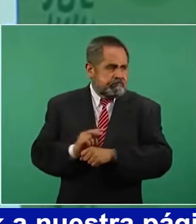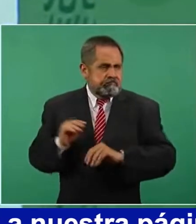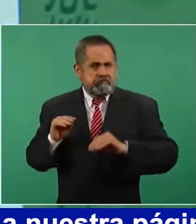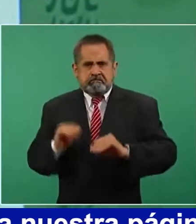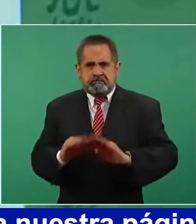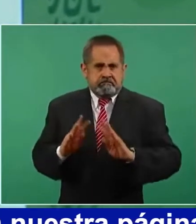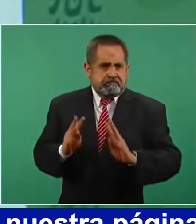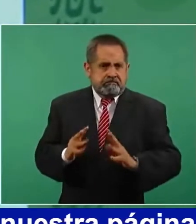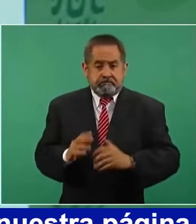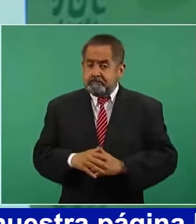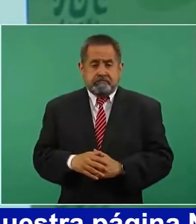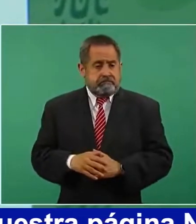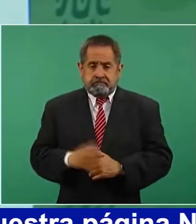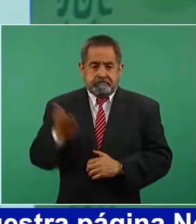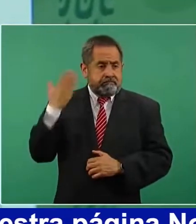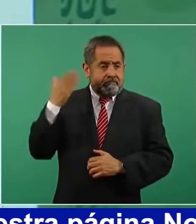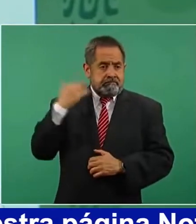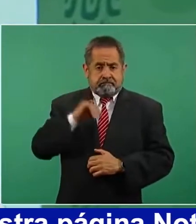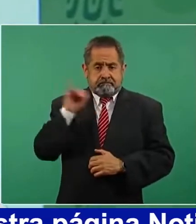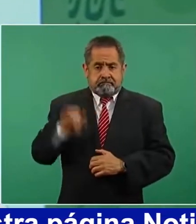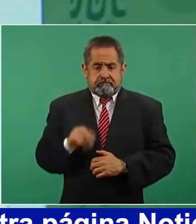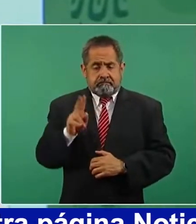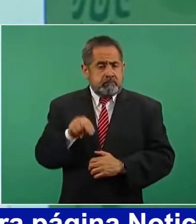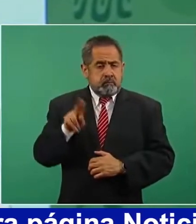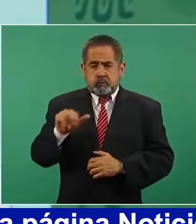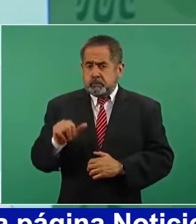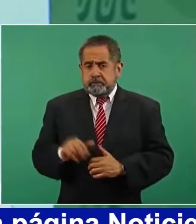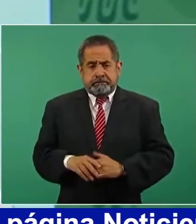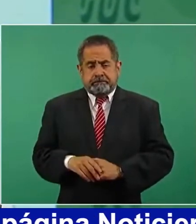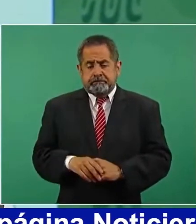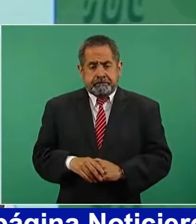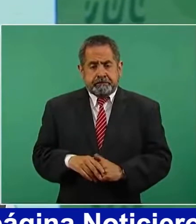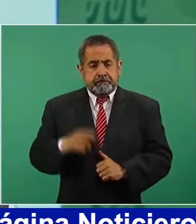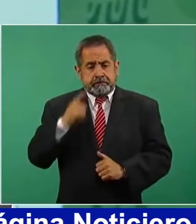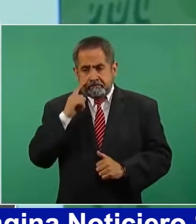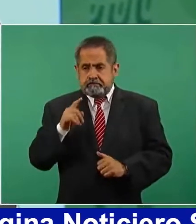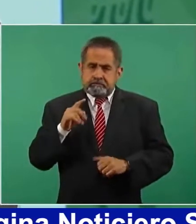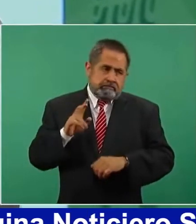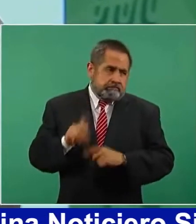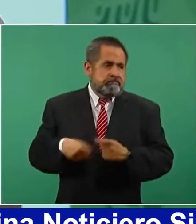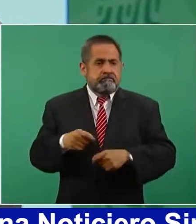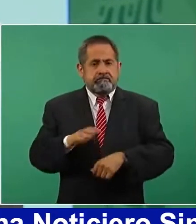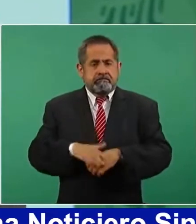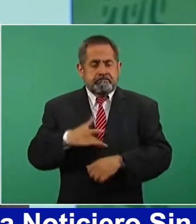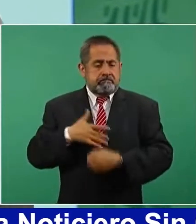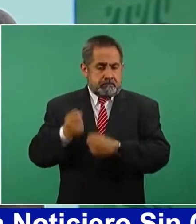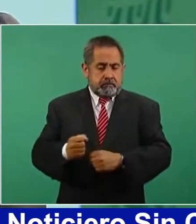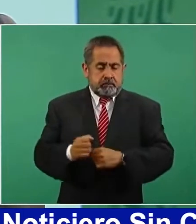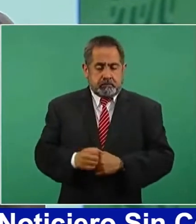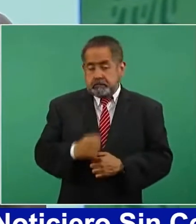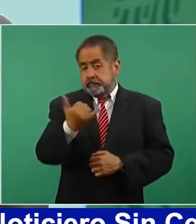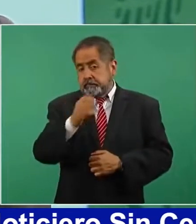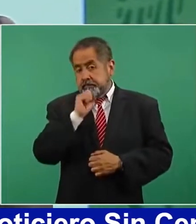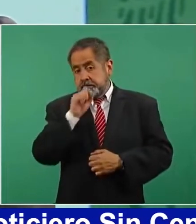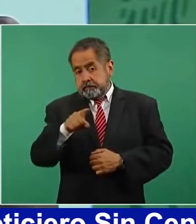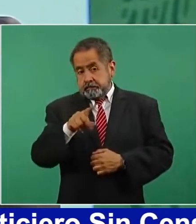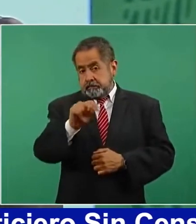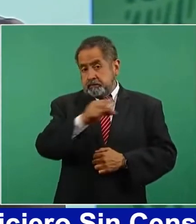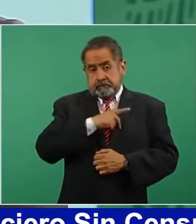de esta dimensión para garantizar la seguridad. Y no olvidemos